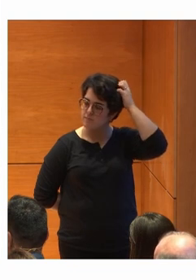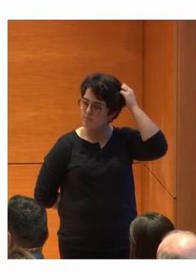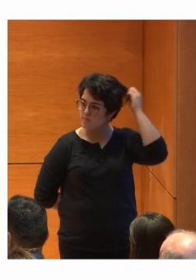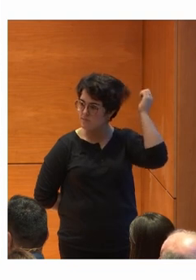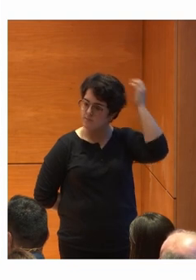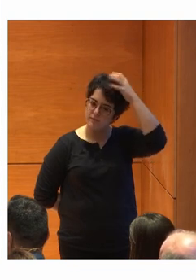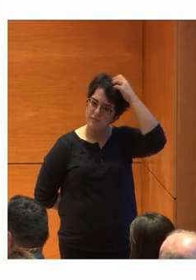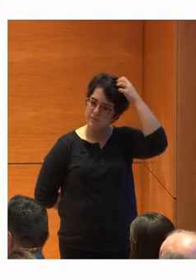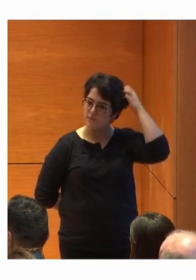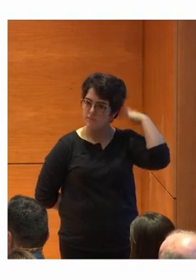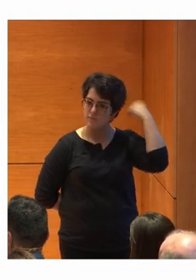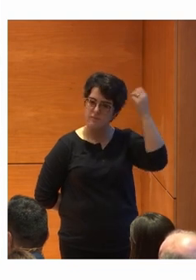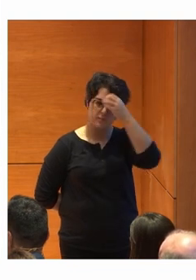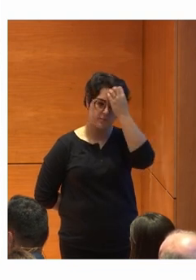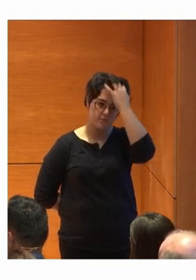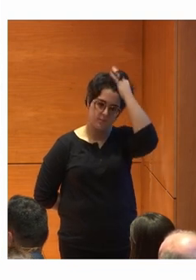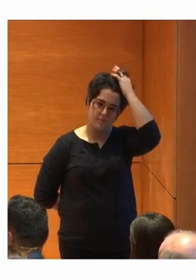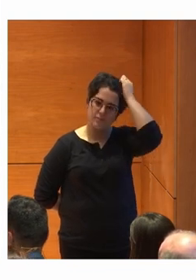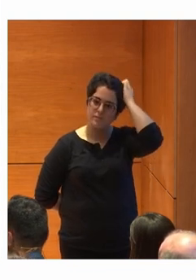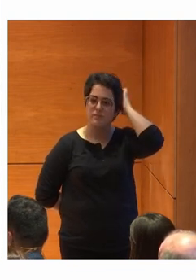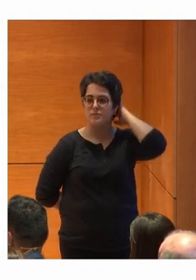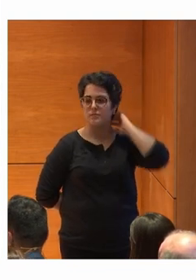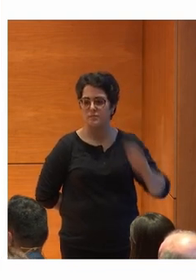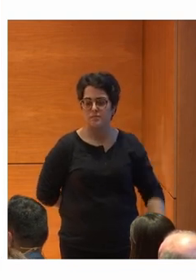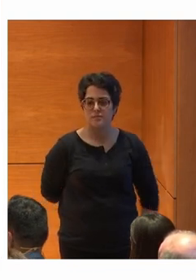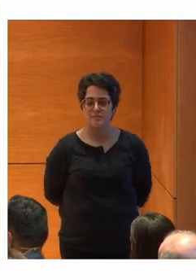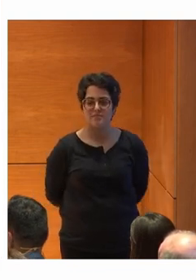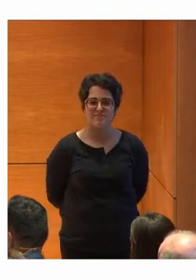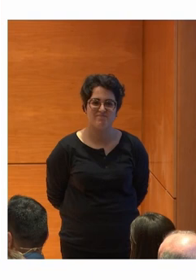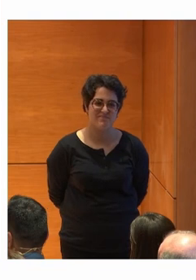Ellas lo tienen En su memoria Porque falla la nuestra